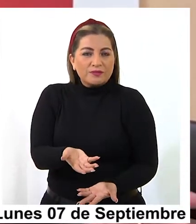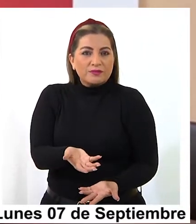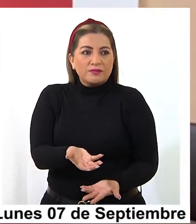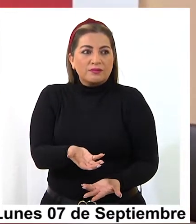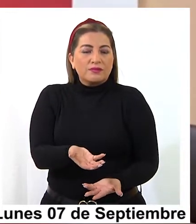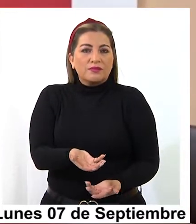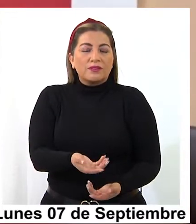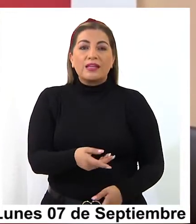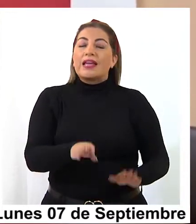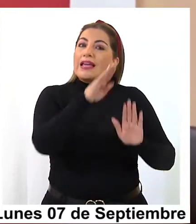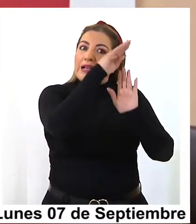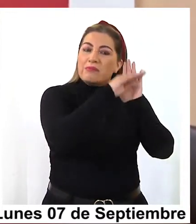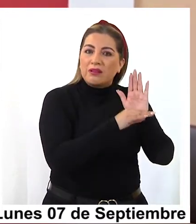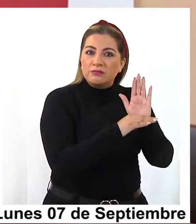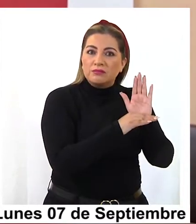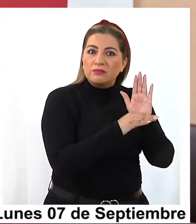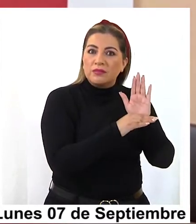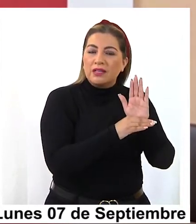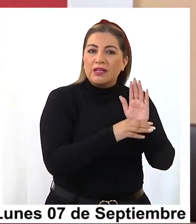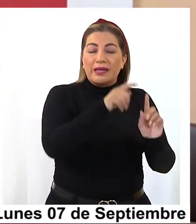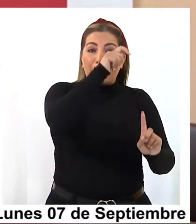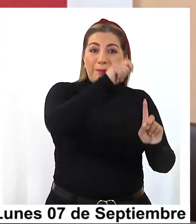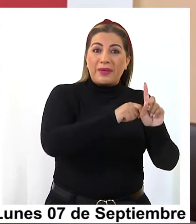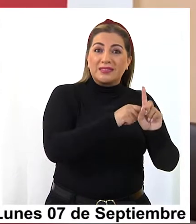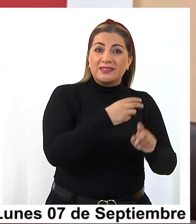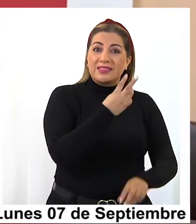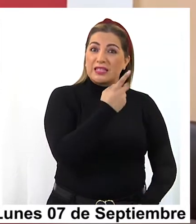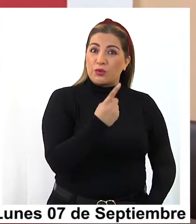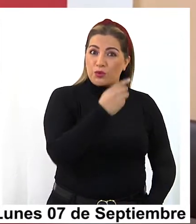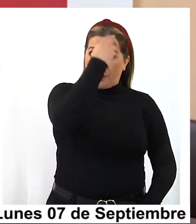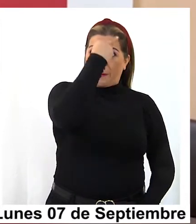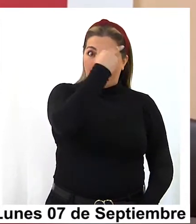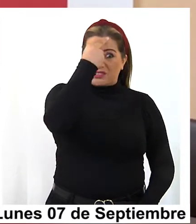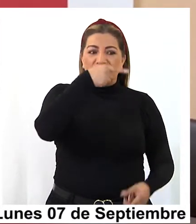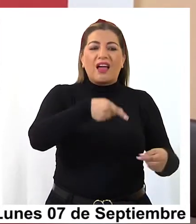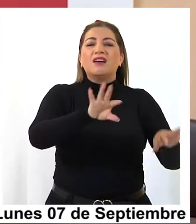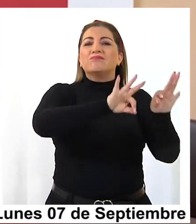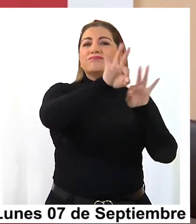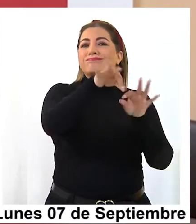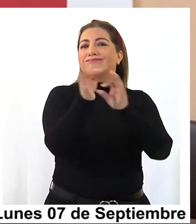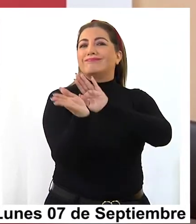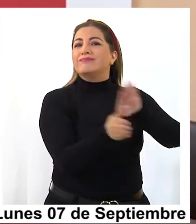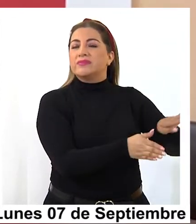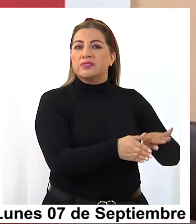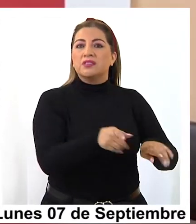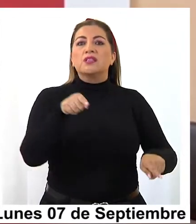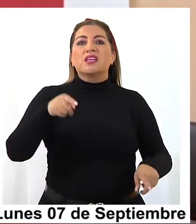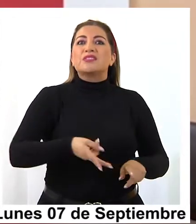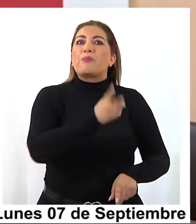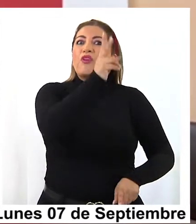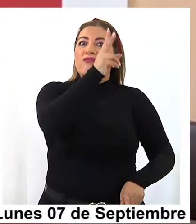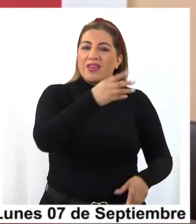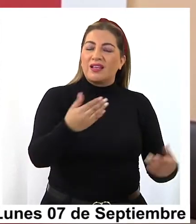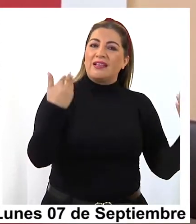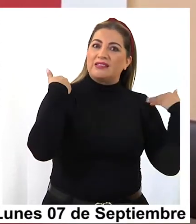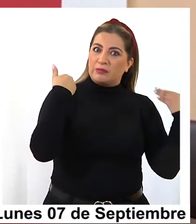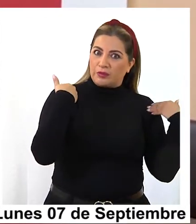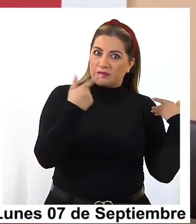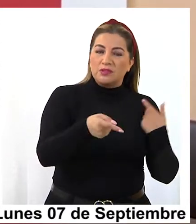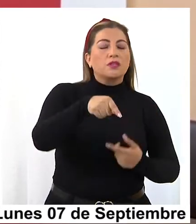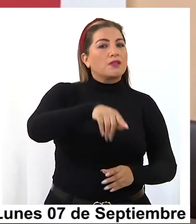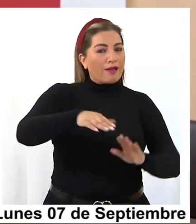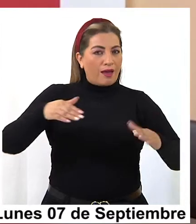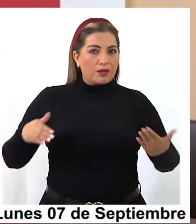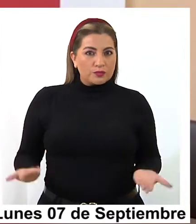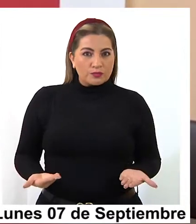efecto la resolución del 31 de marzo que prohibía la actividad física y el deporte en el borde costero, pero en una